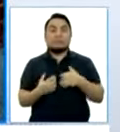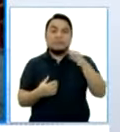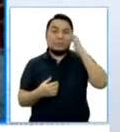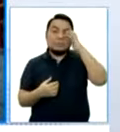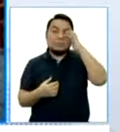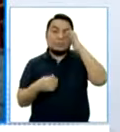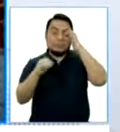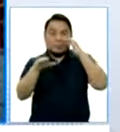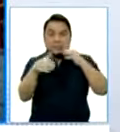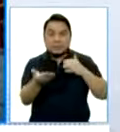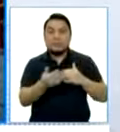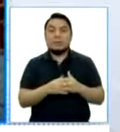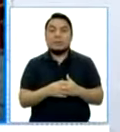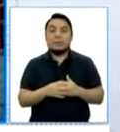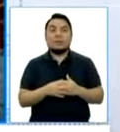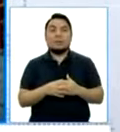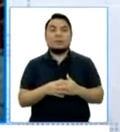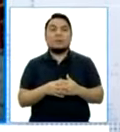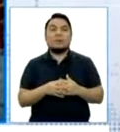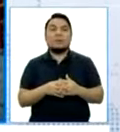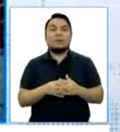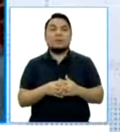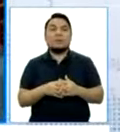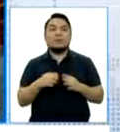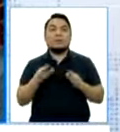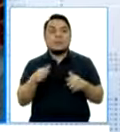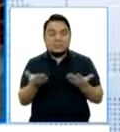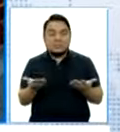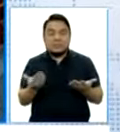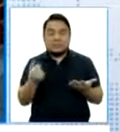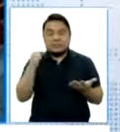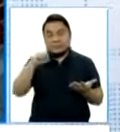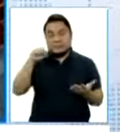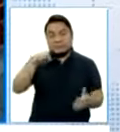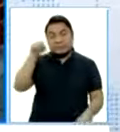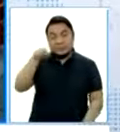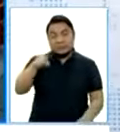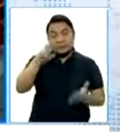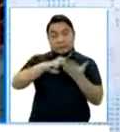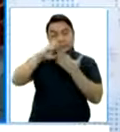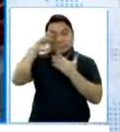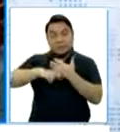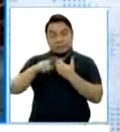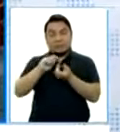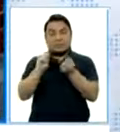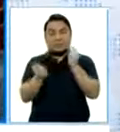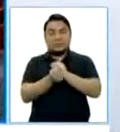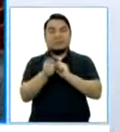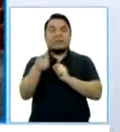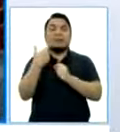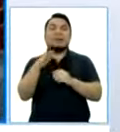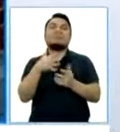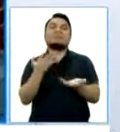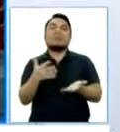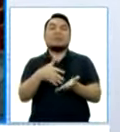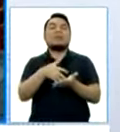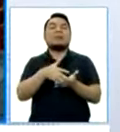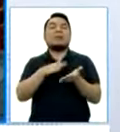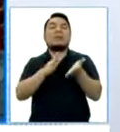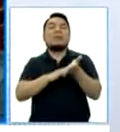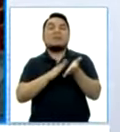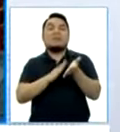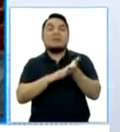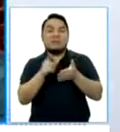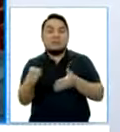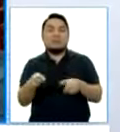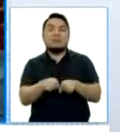ha habido... porque de este proyecto de reforma sale debilitada la Defensoría del